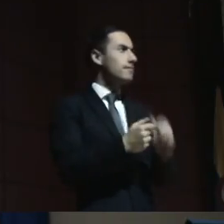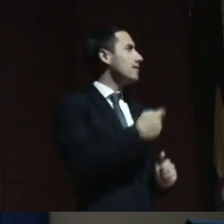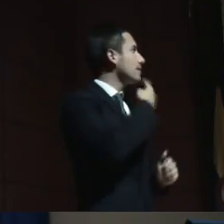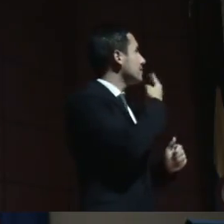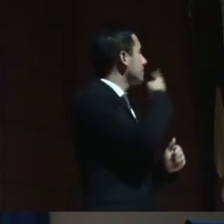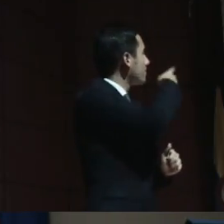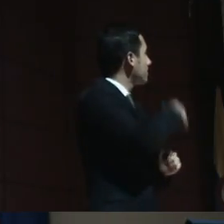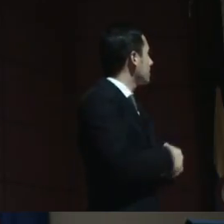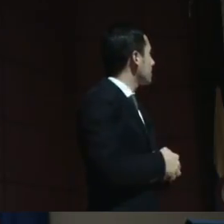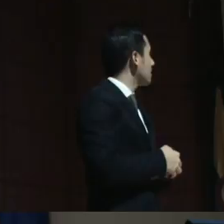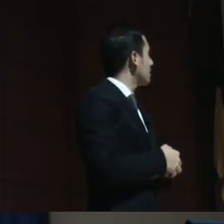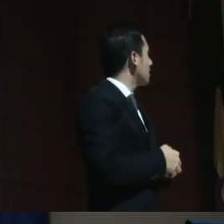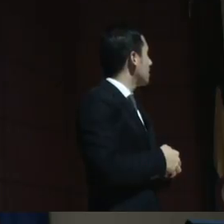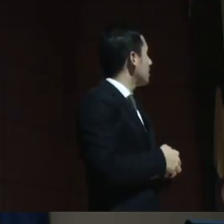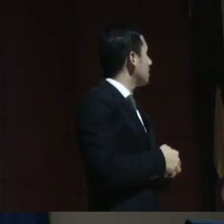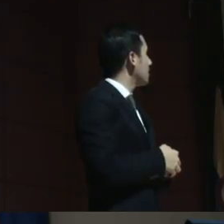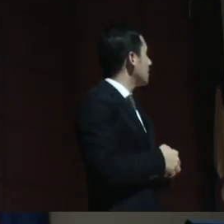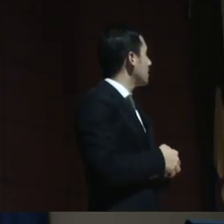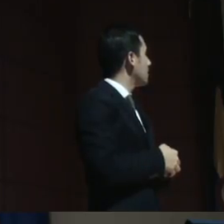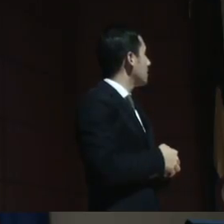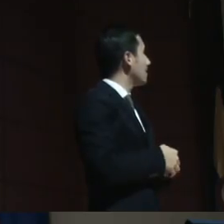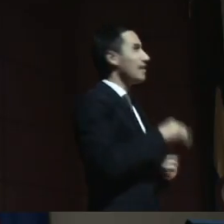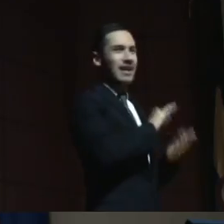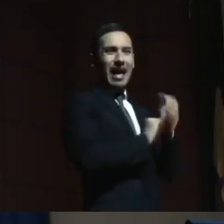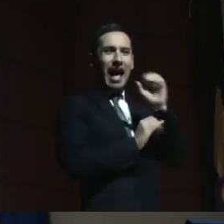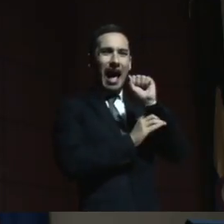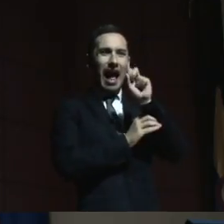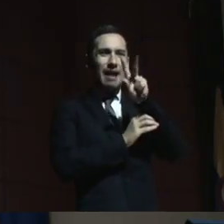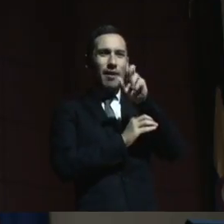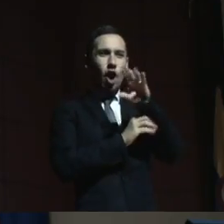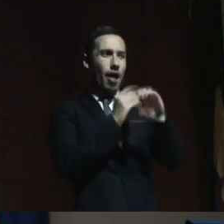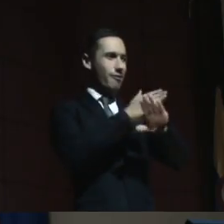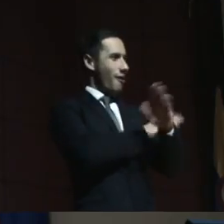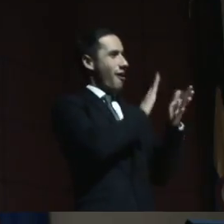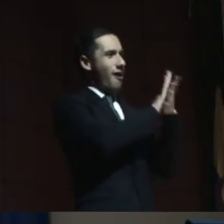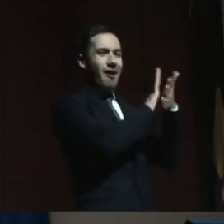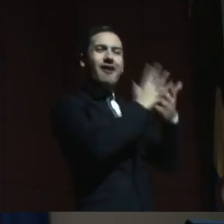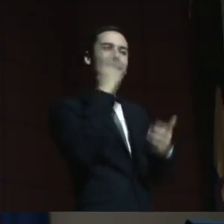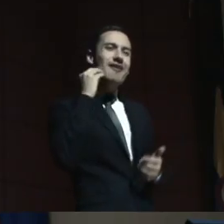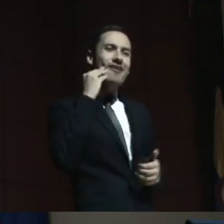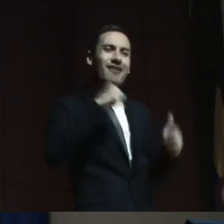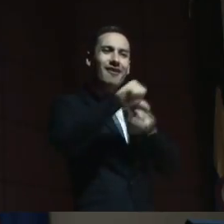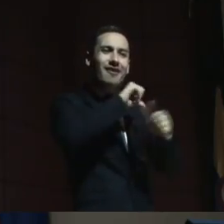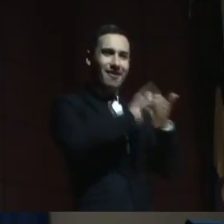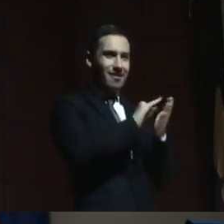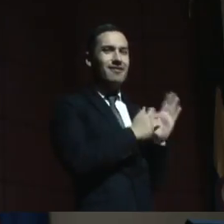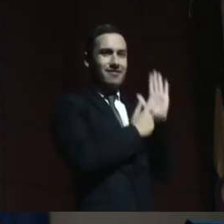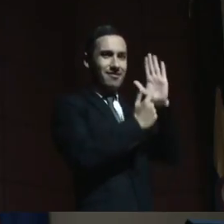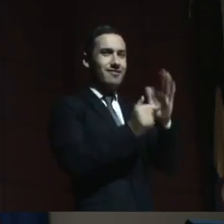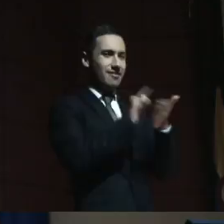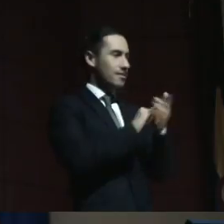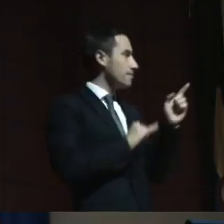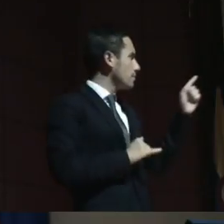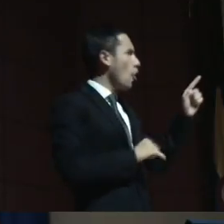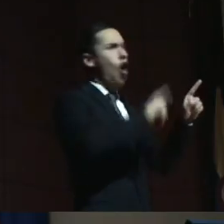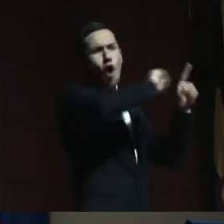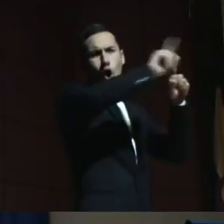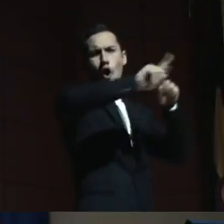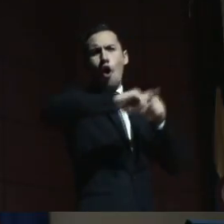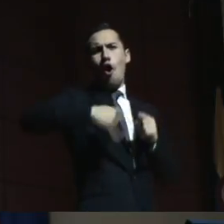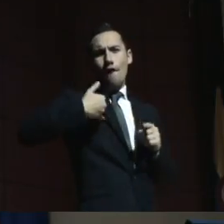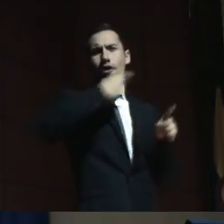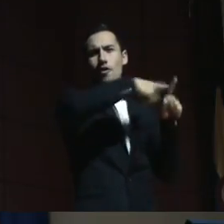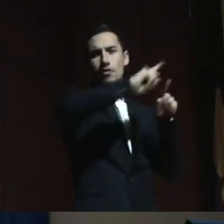jóvenes, ahí está Álvaro, el del video, y otros, con quienes venimos desde el